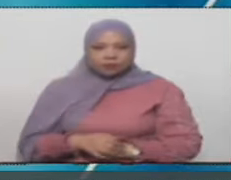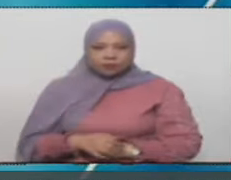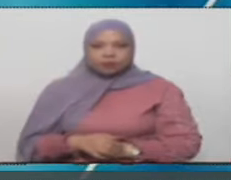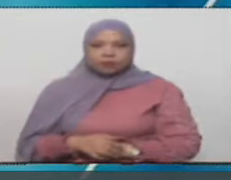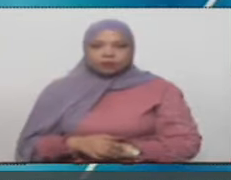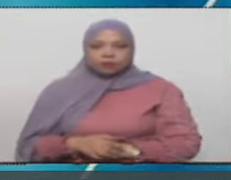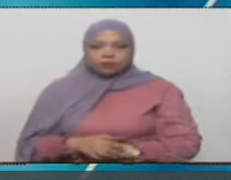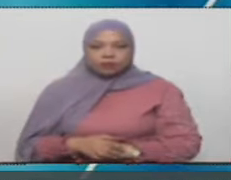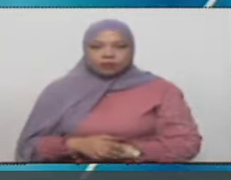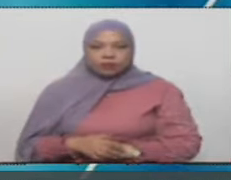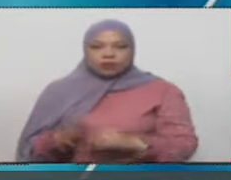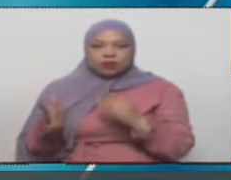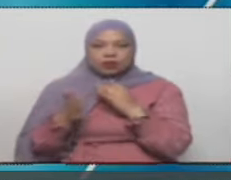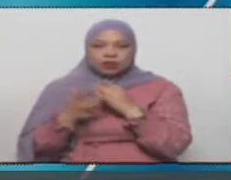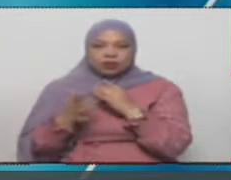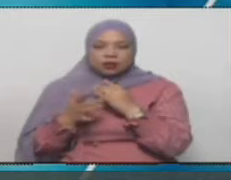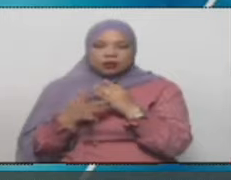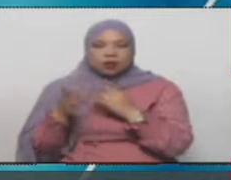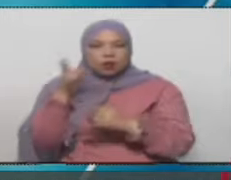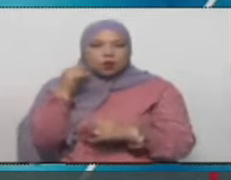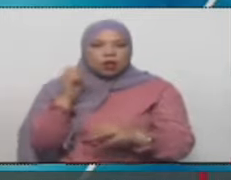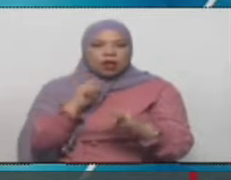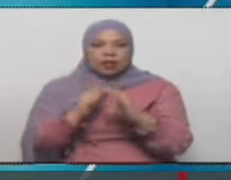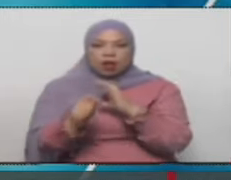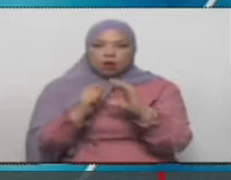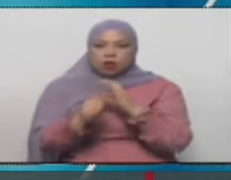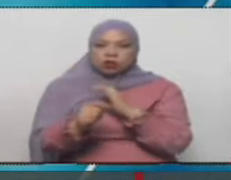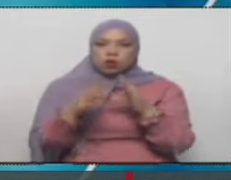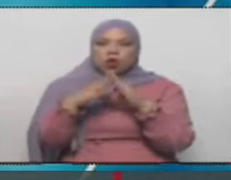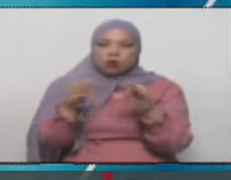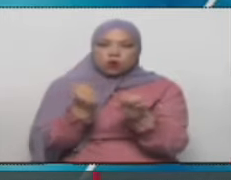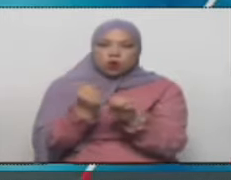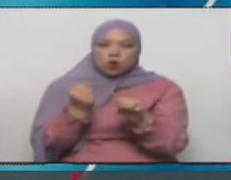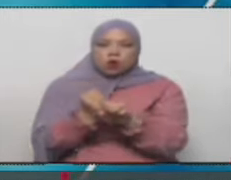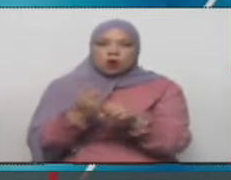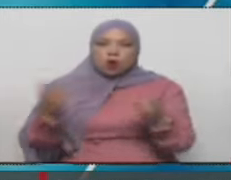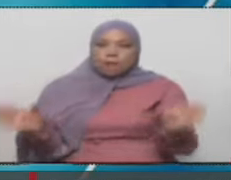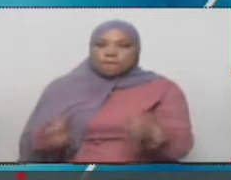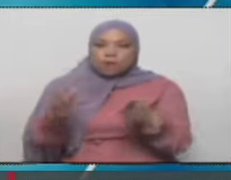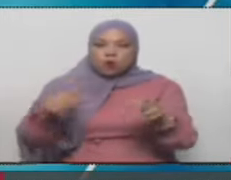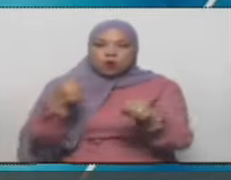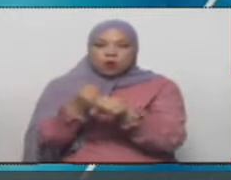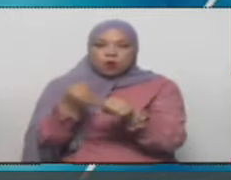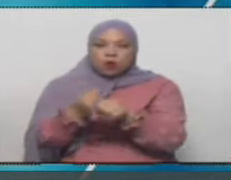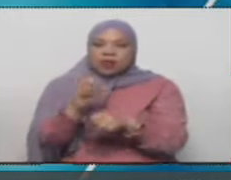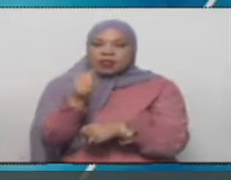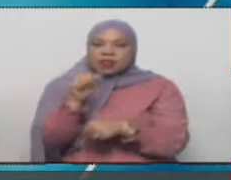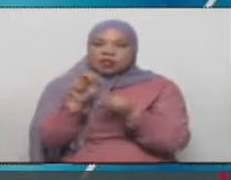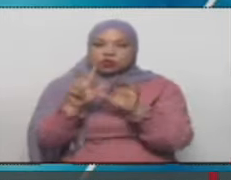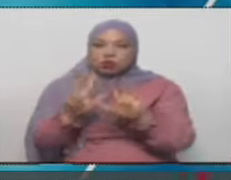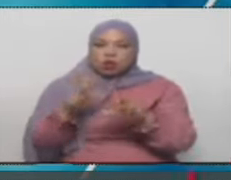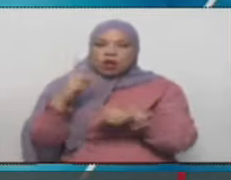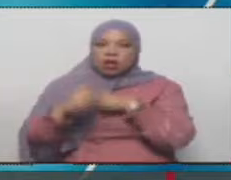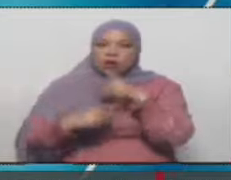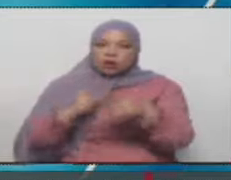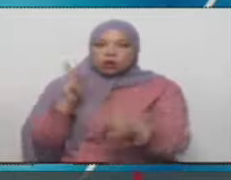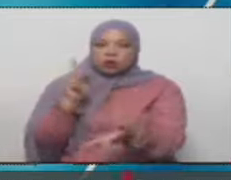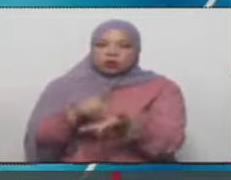La tecnología, las telecomunicaciones, es uno de los motores, de los 18 motores de la agenda